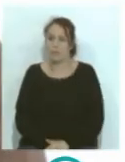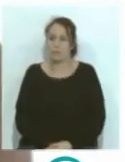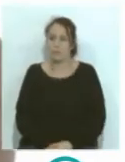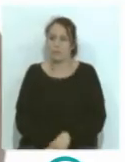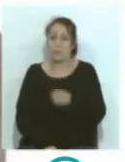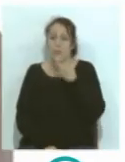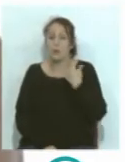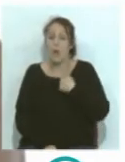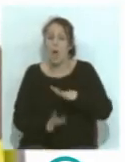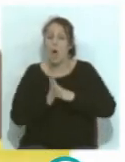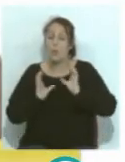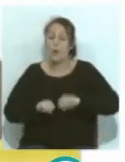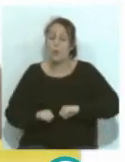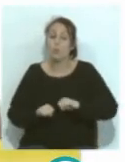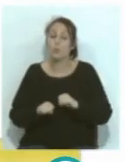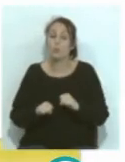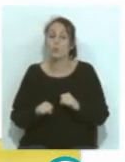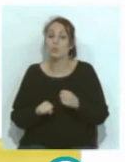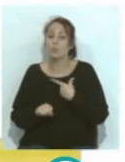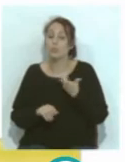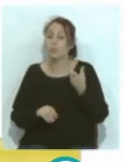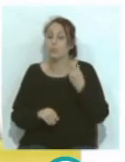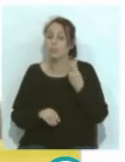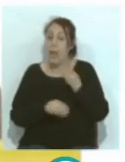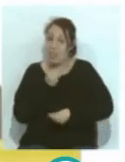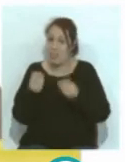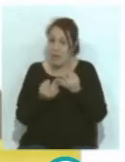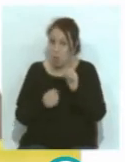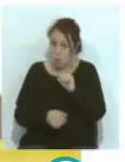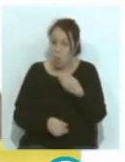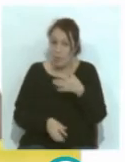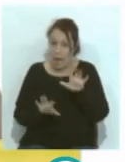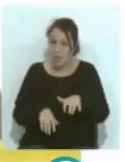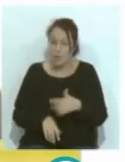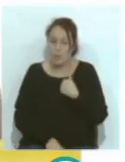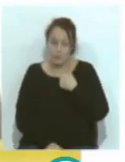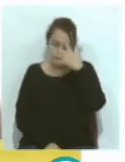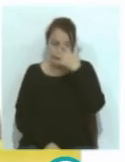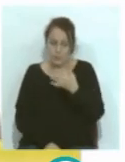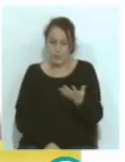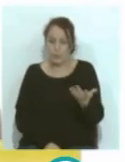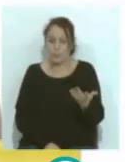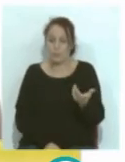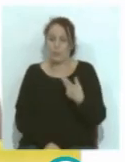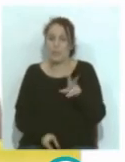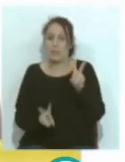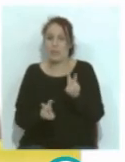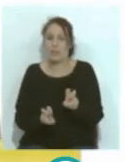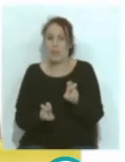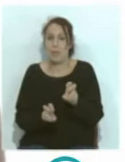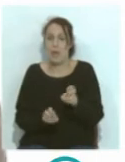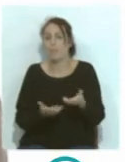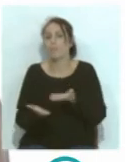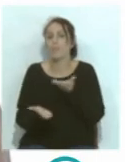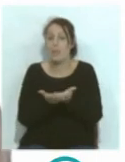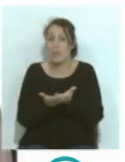Bueno, yo estoy muy de acuerdo con la línea del club, del Cádiz. Yo creo que el tema de pedir,